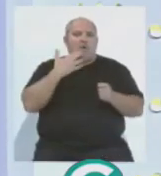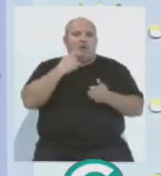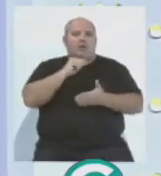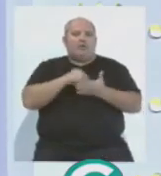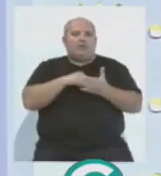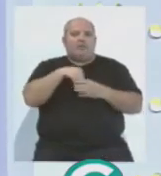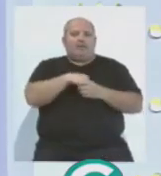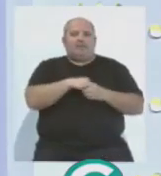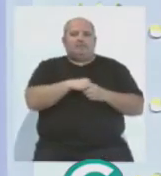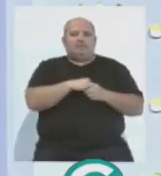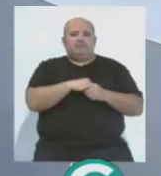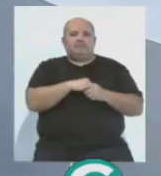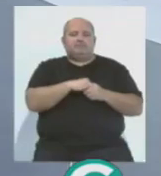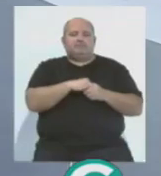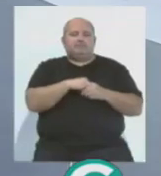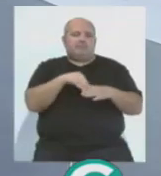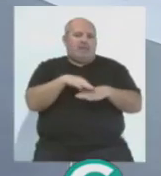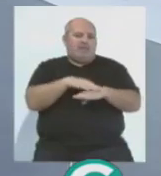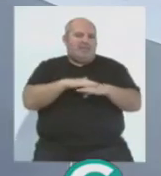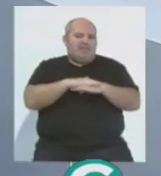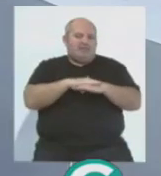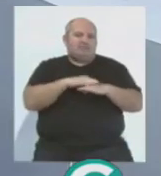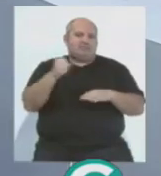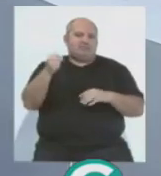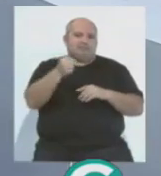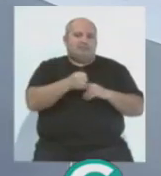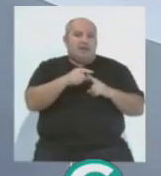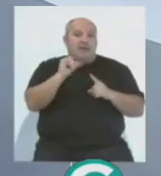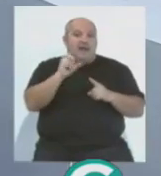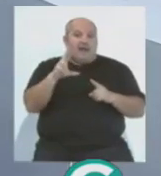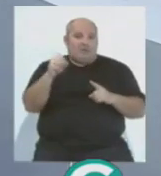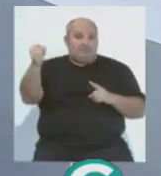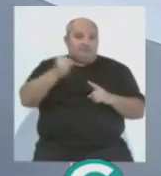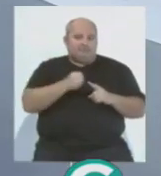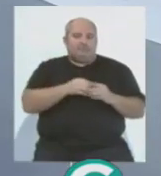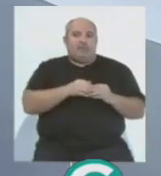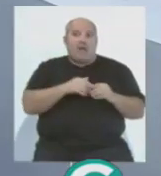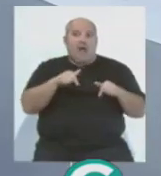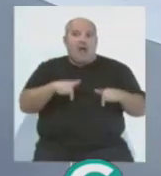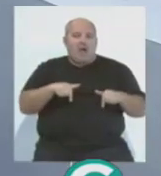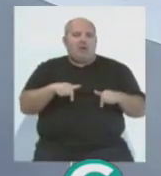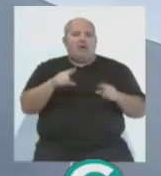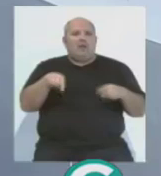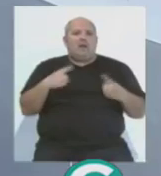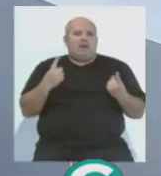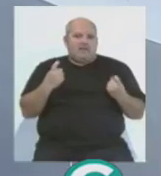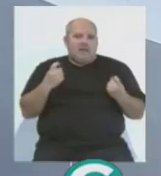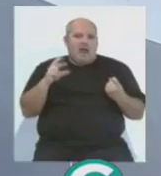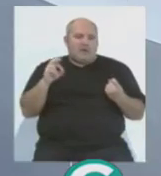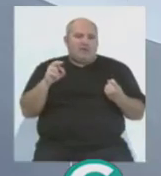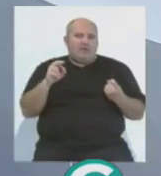contratación, o la sesión, mejor dicho, de Jairo, pero ahora Jairo también necesita